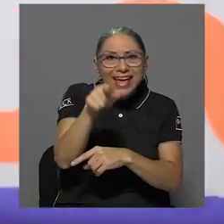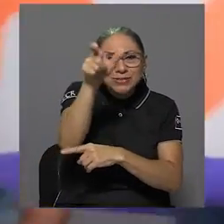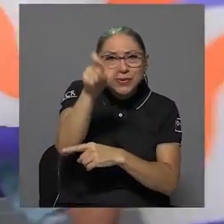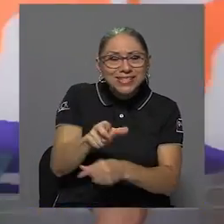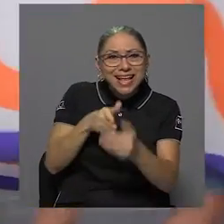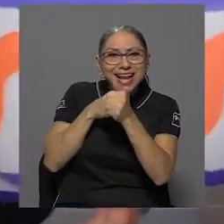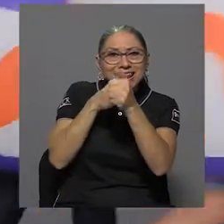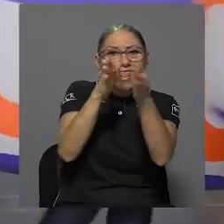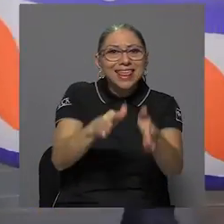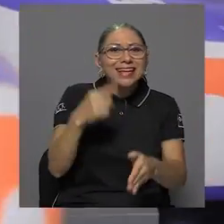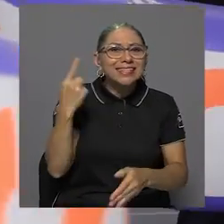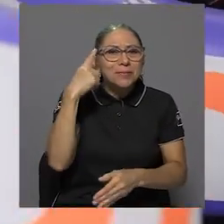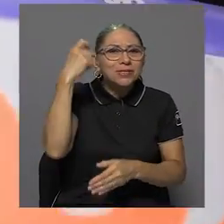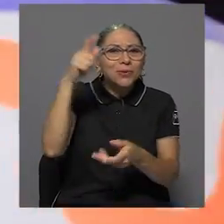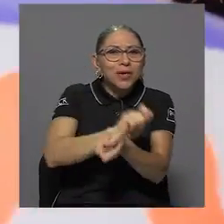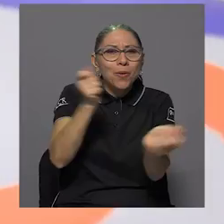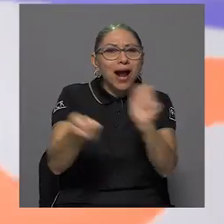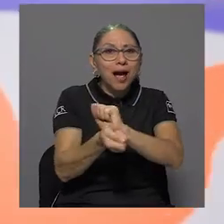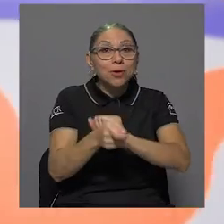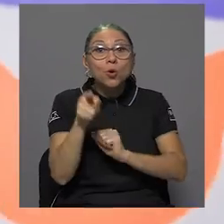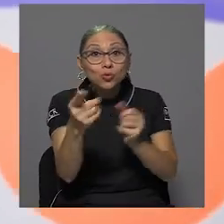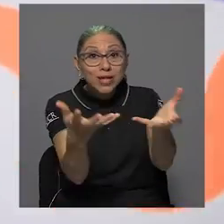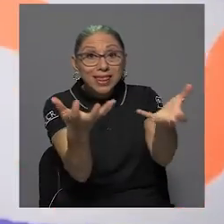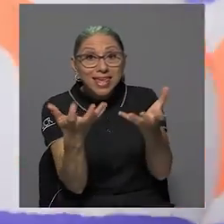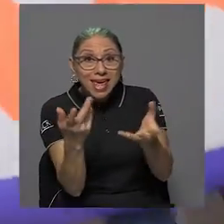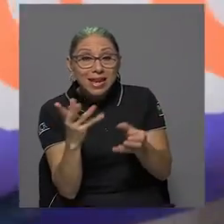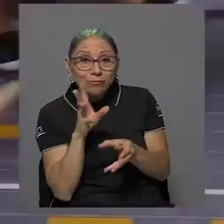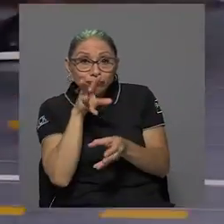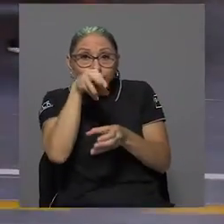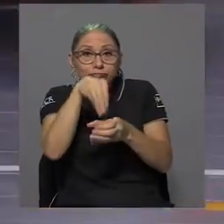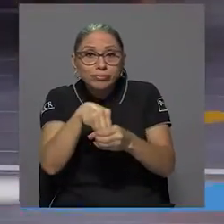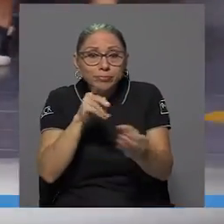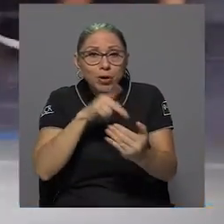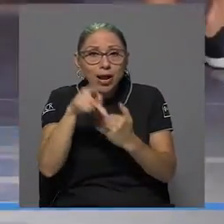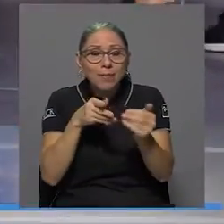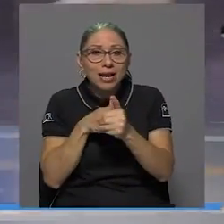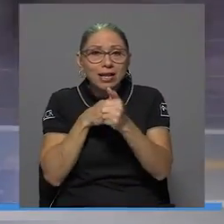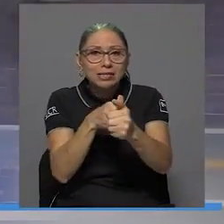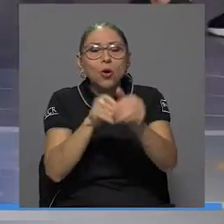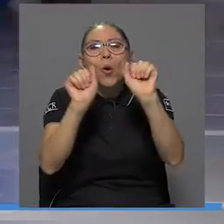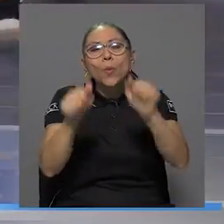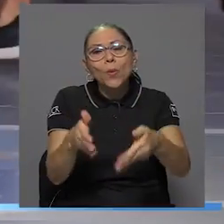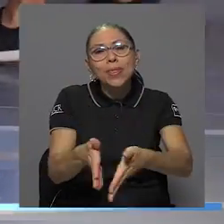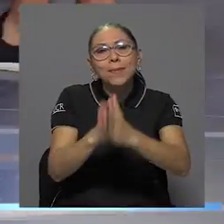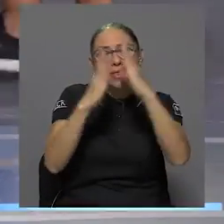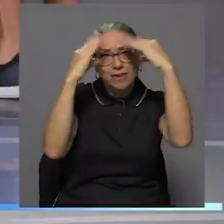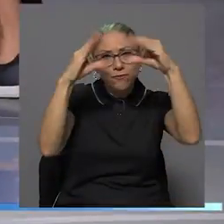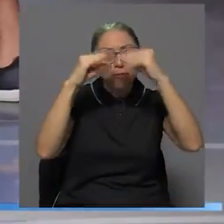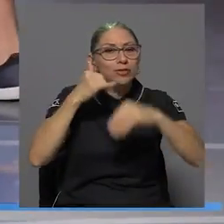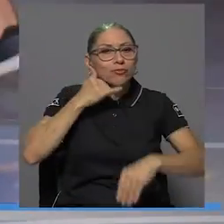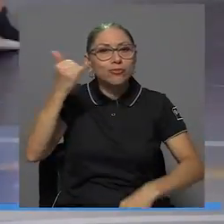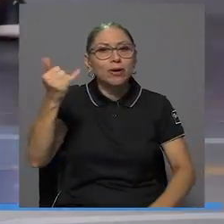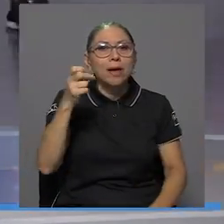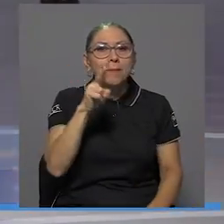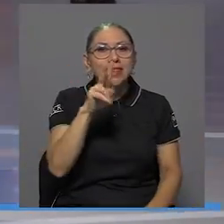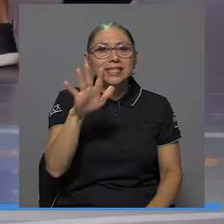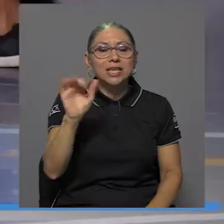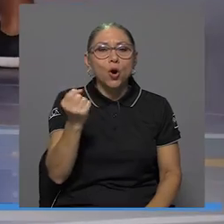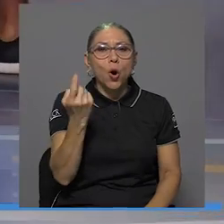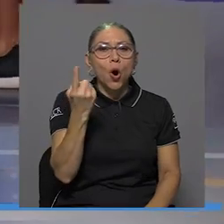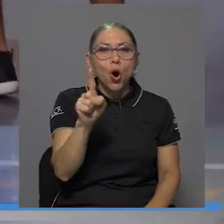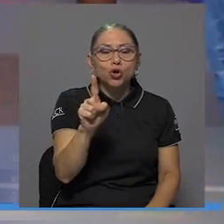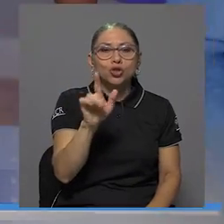Si usted desea ser parte del programa de liderazgo, puede solicitar información a través del 2511